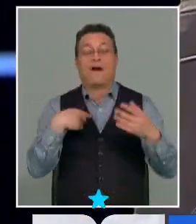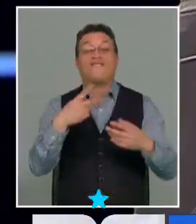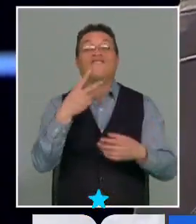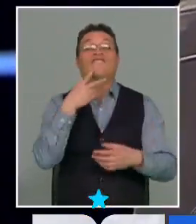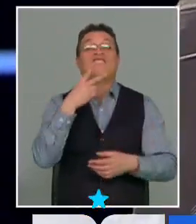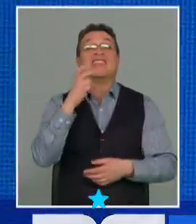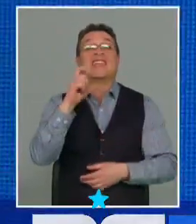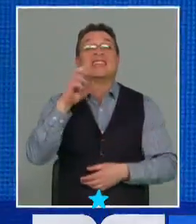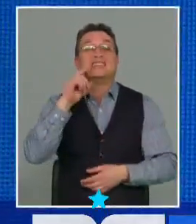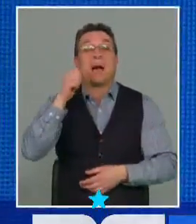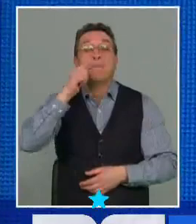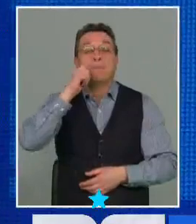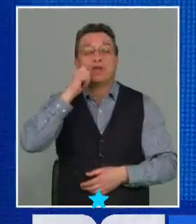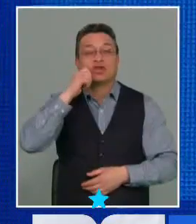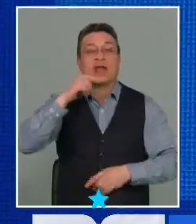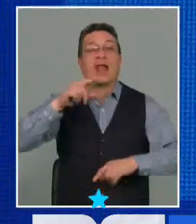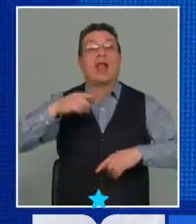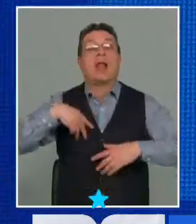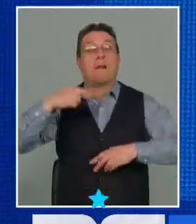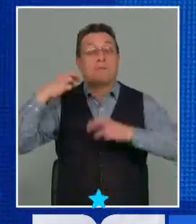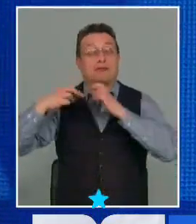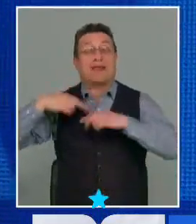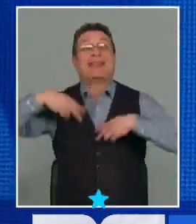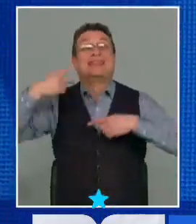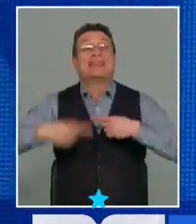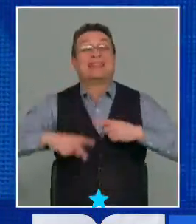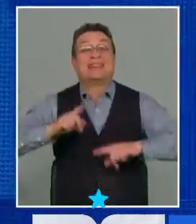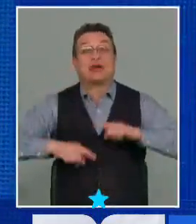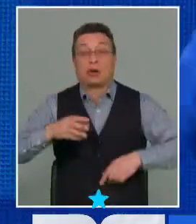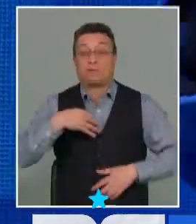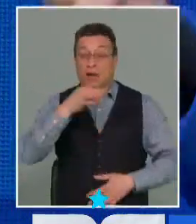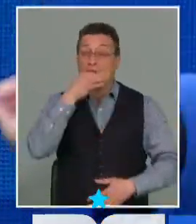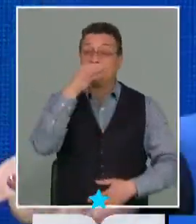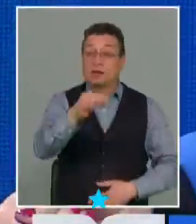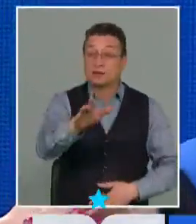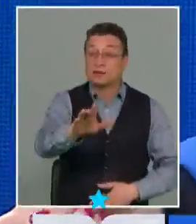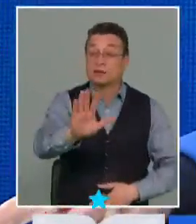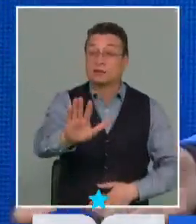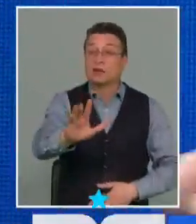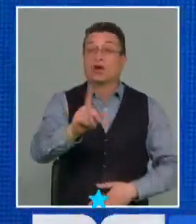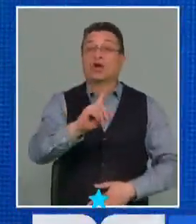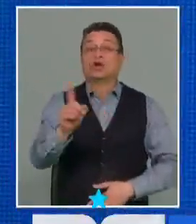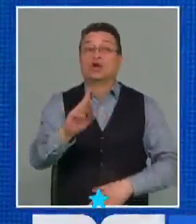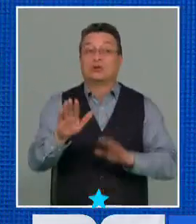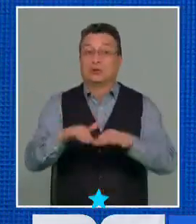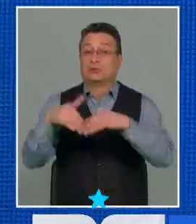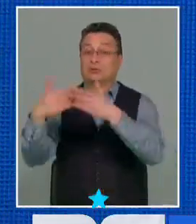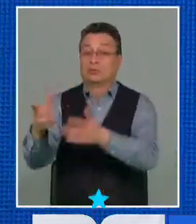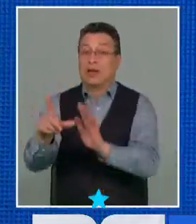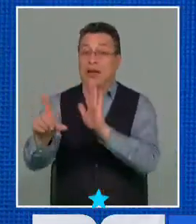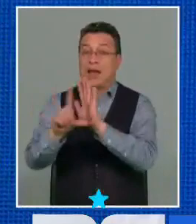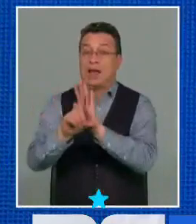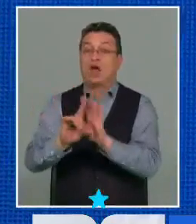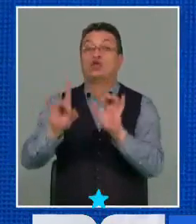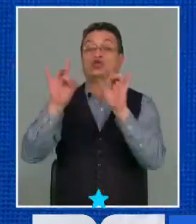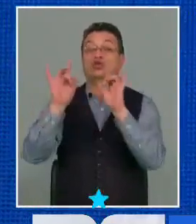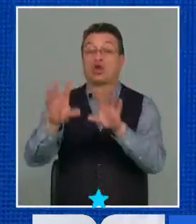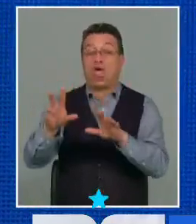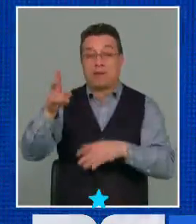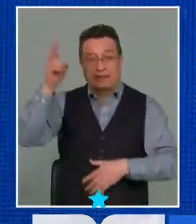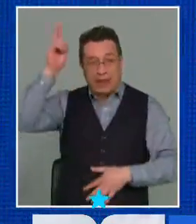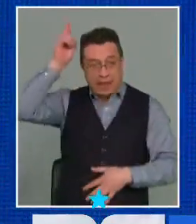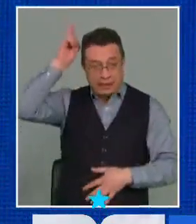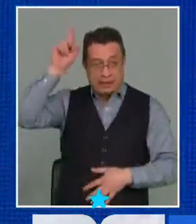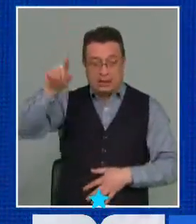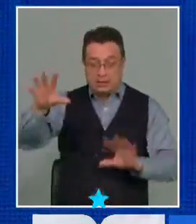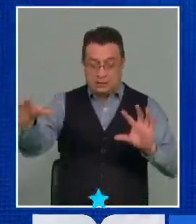personal material y territorial le dice de antemano a los bolivianos no delega la ley solo los indígenas van a